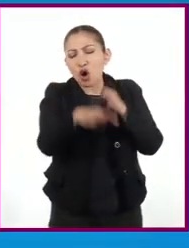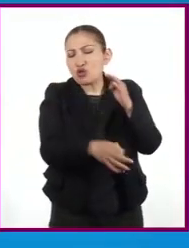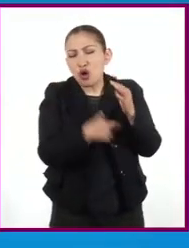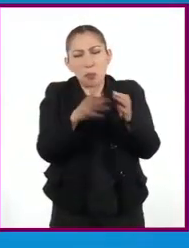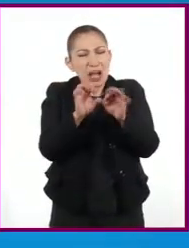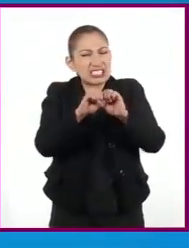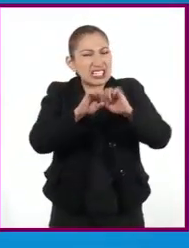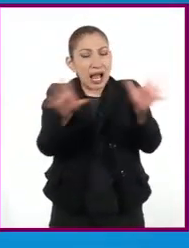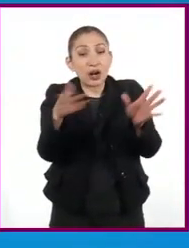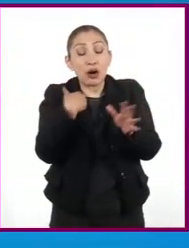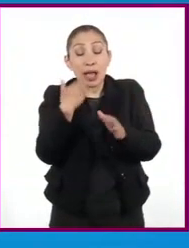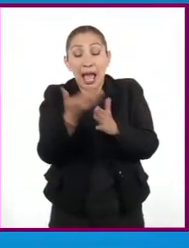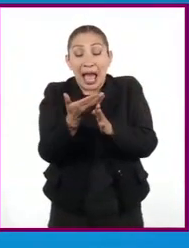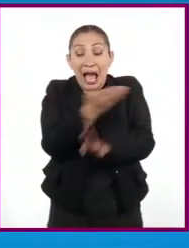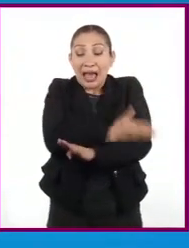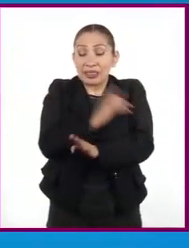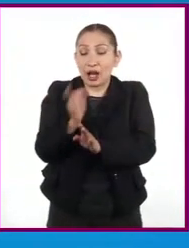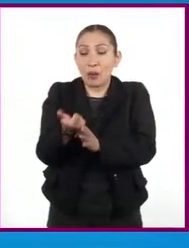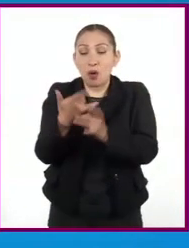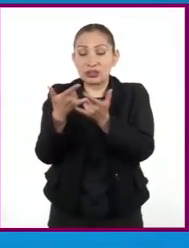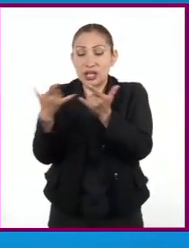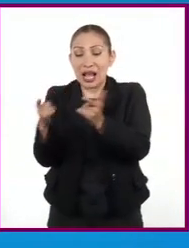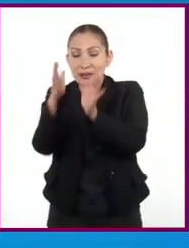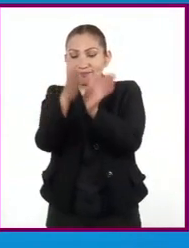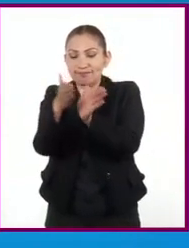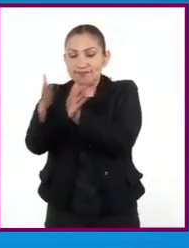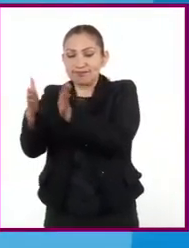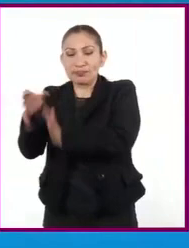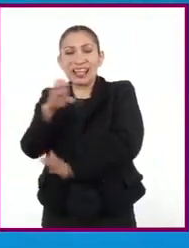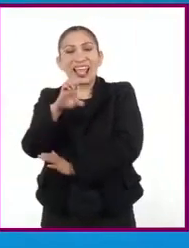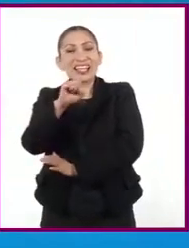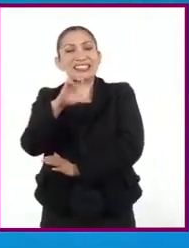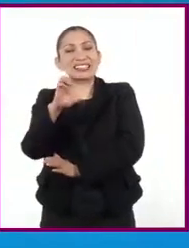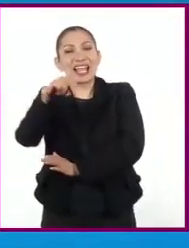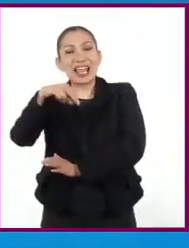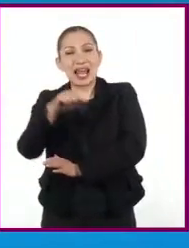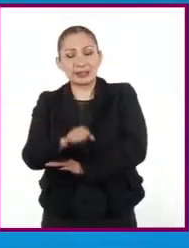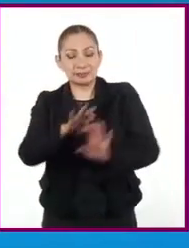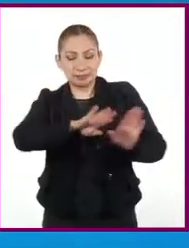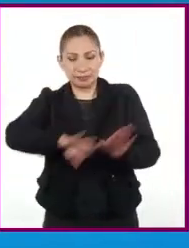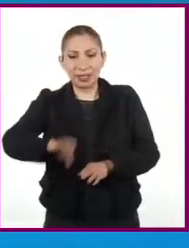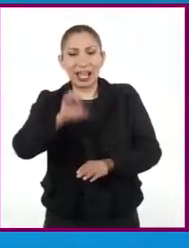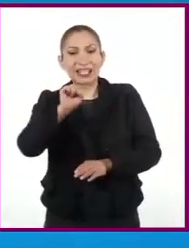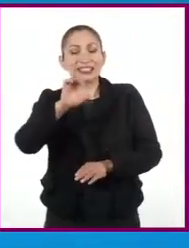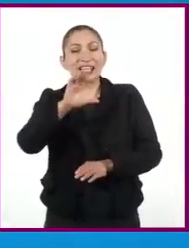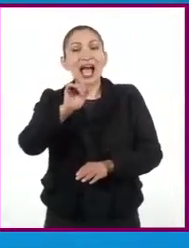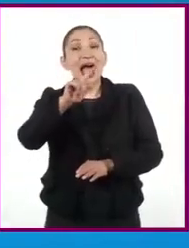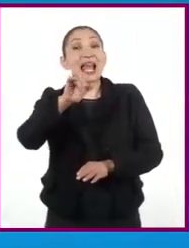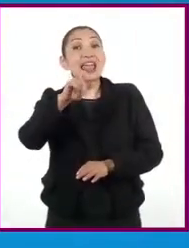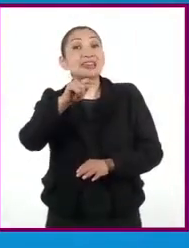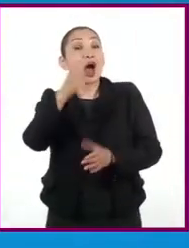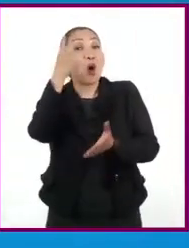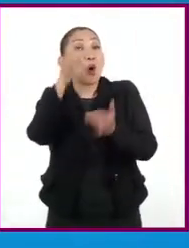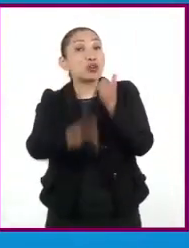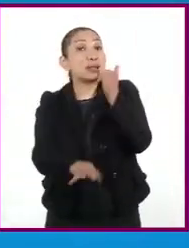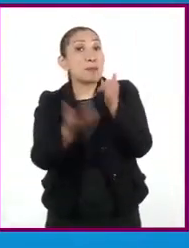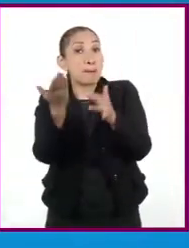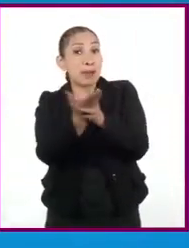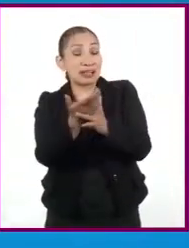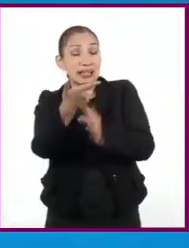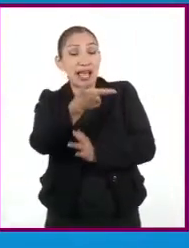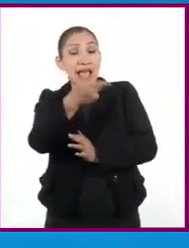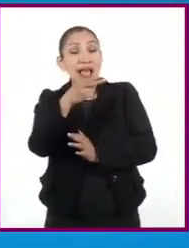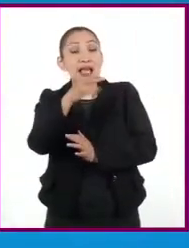tipo. Es el paso previo a dividir el relato en escenas. La escaleta es el último paso previo al guión.